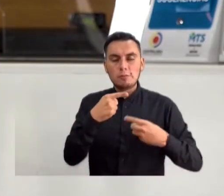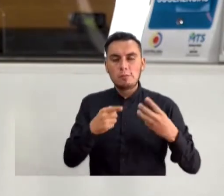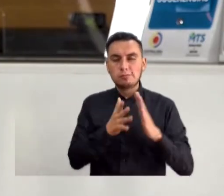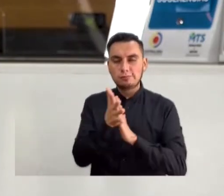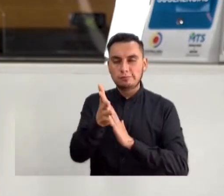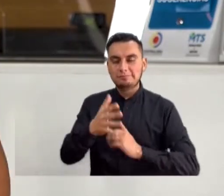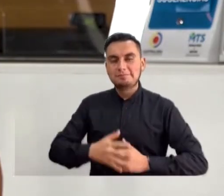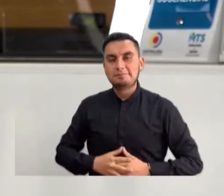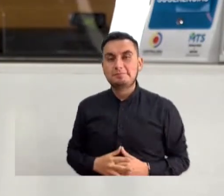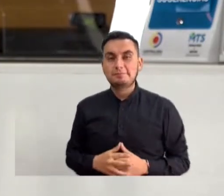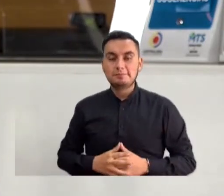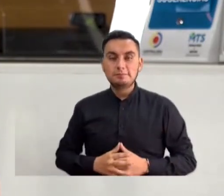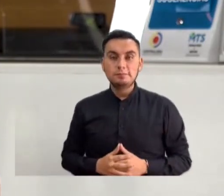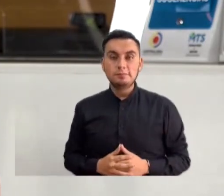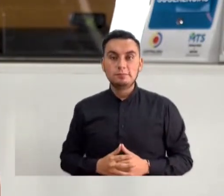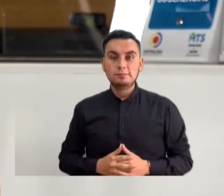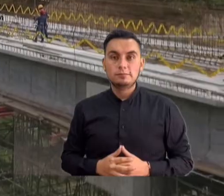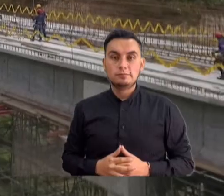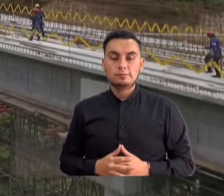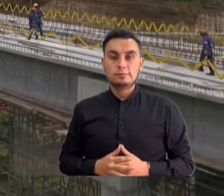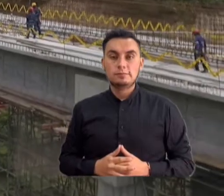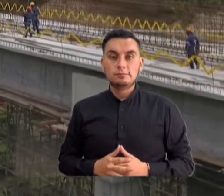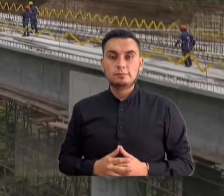saludarlos, estos son nuestros titulares.